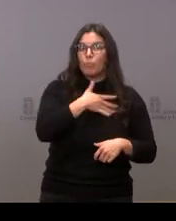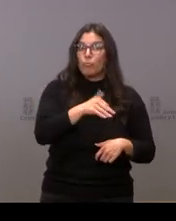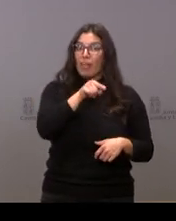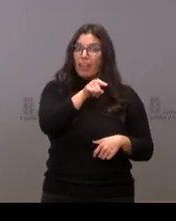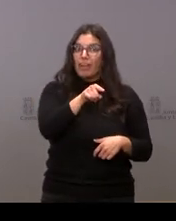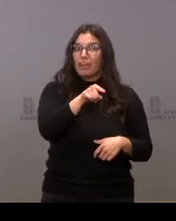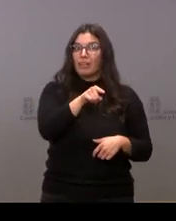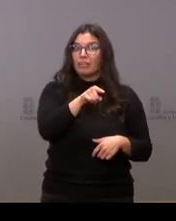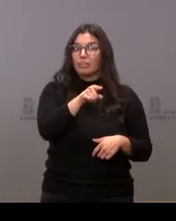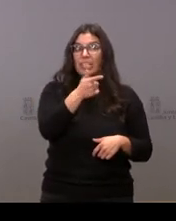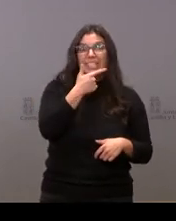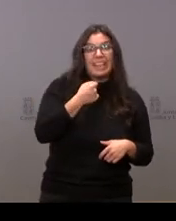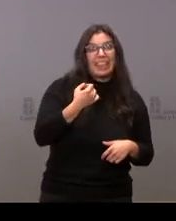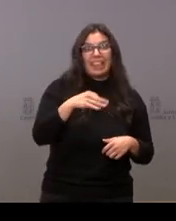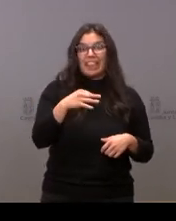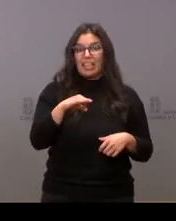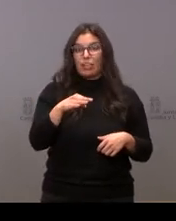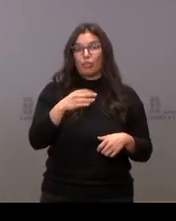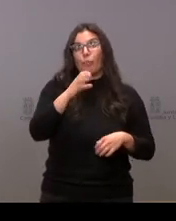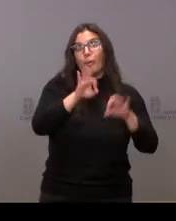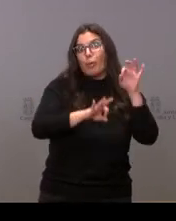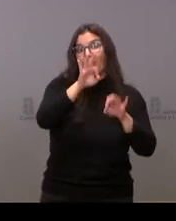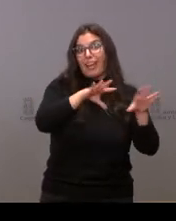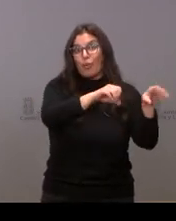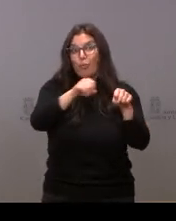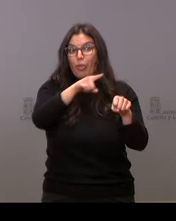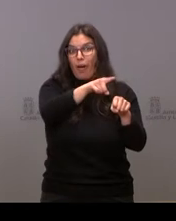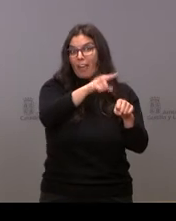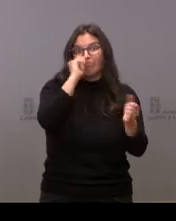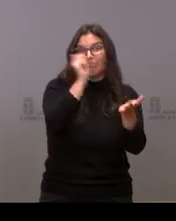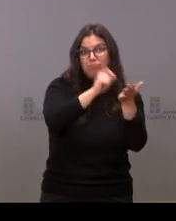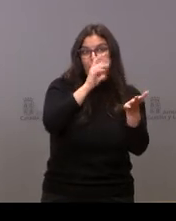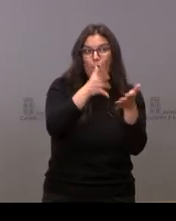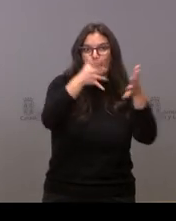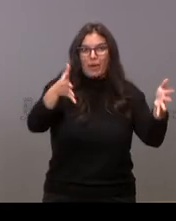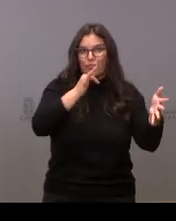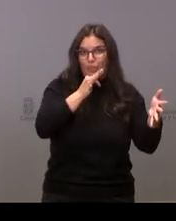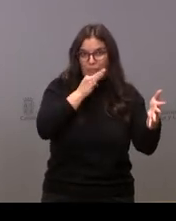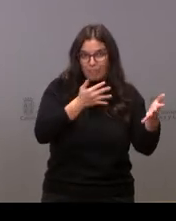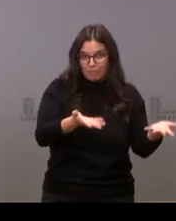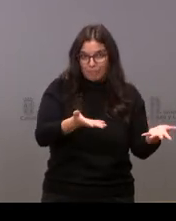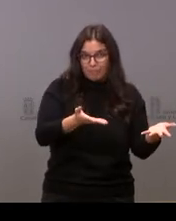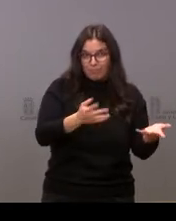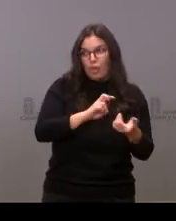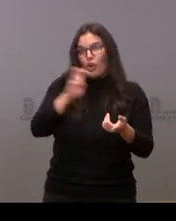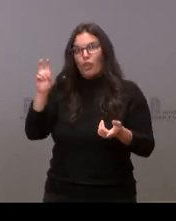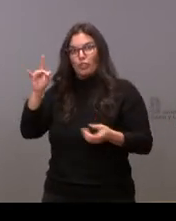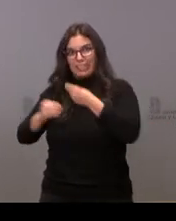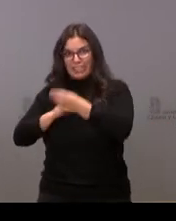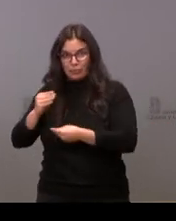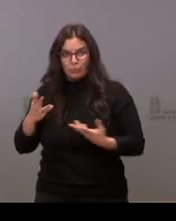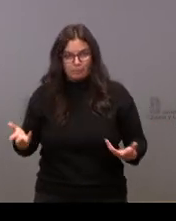sencilla alcanzar una saturación en un sitio donde no se han podido realizar todavía esas obras de ampliación, al contrario que en otros lugares.